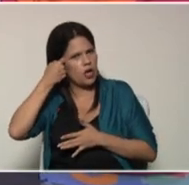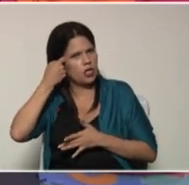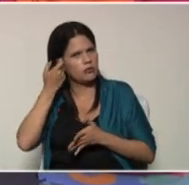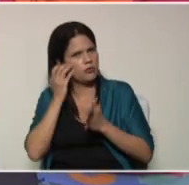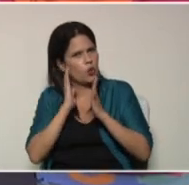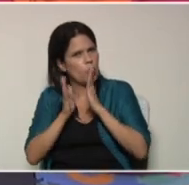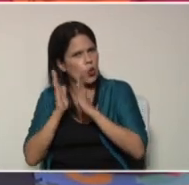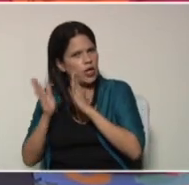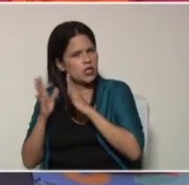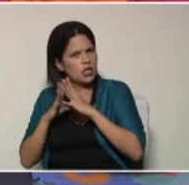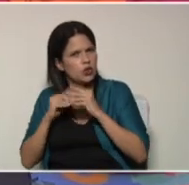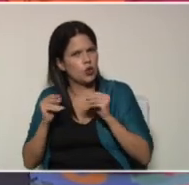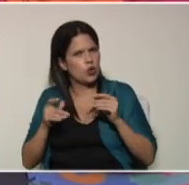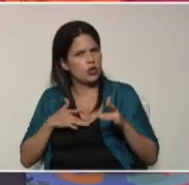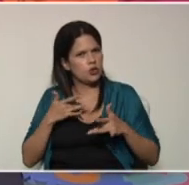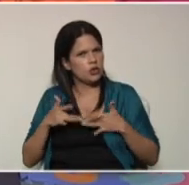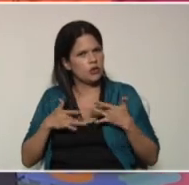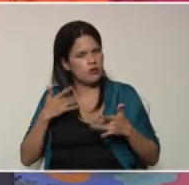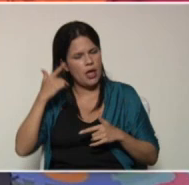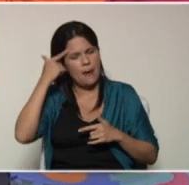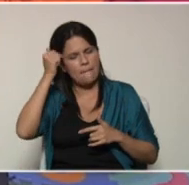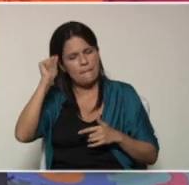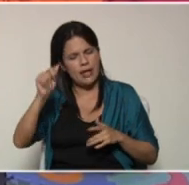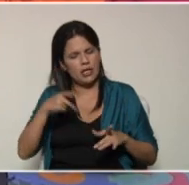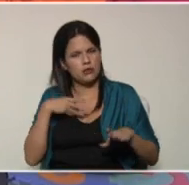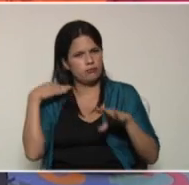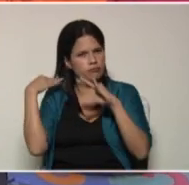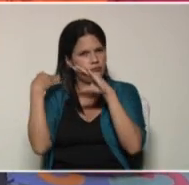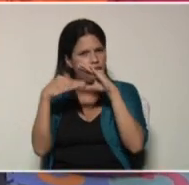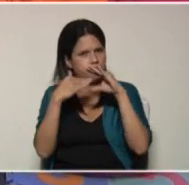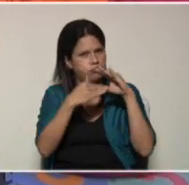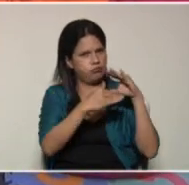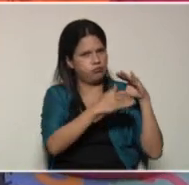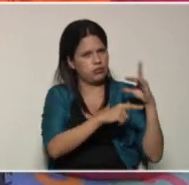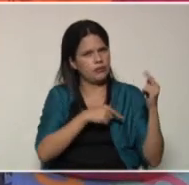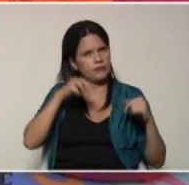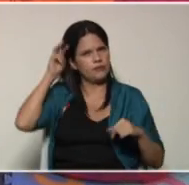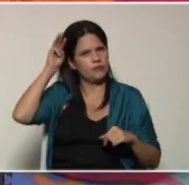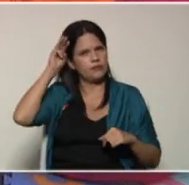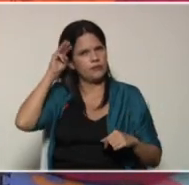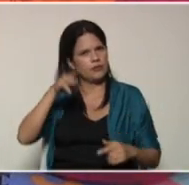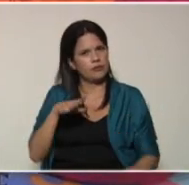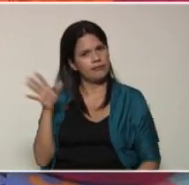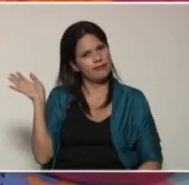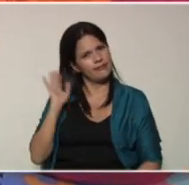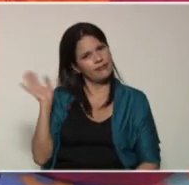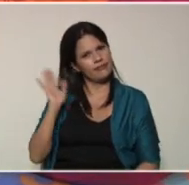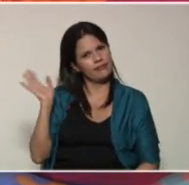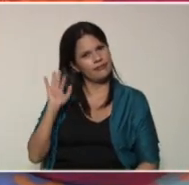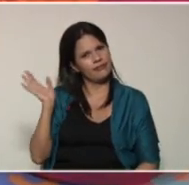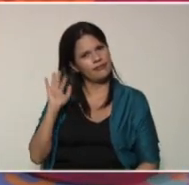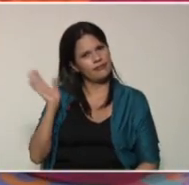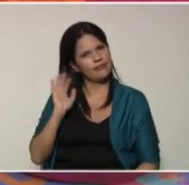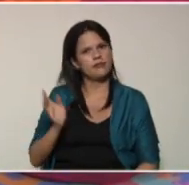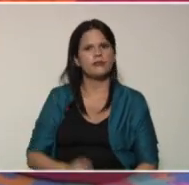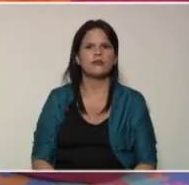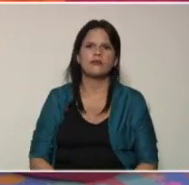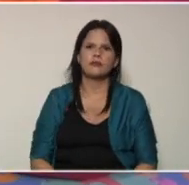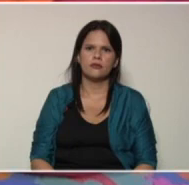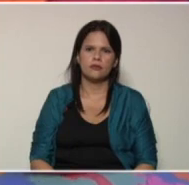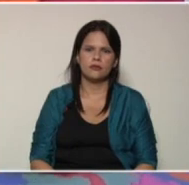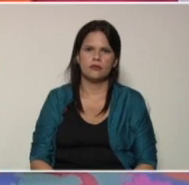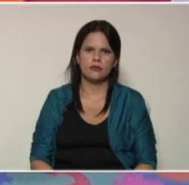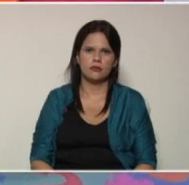organizar todas sus actividades para que sean enviadas a sus docentes. Nos vemos, que estén bien en otra oportunidad.